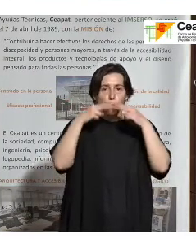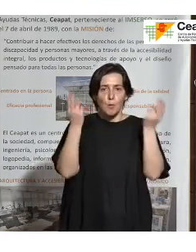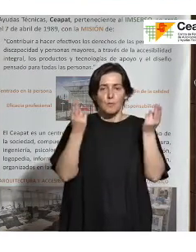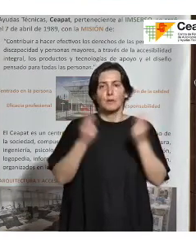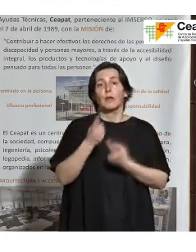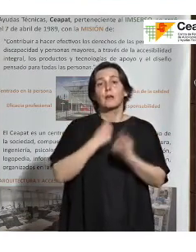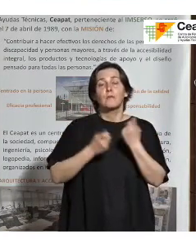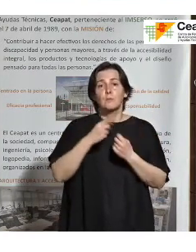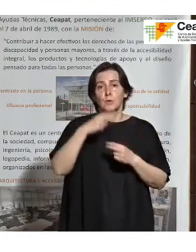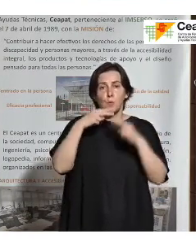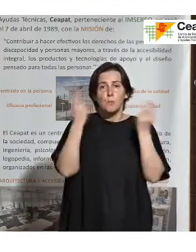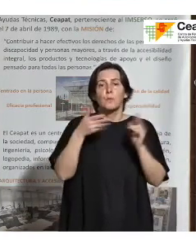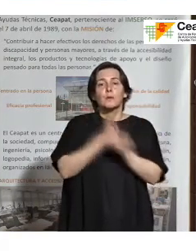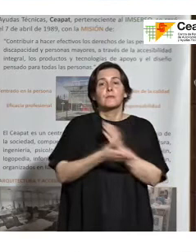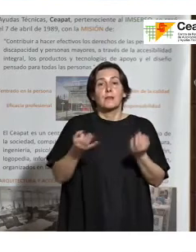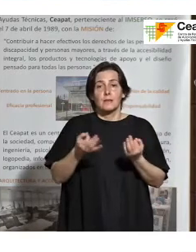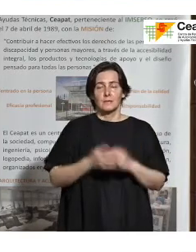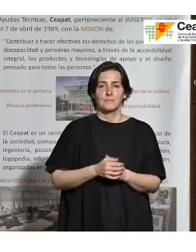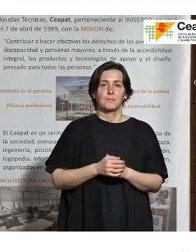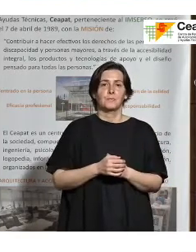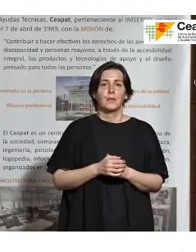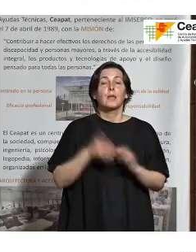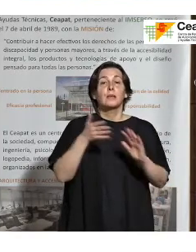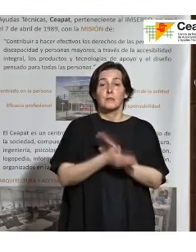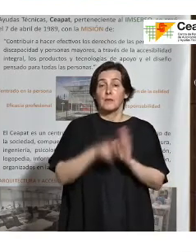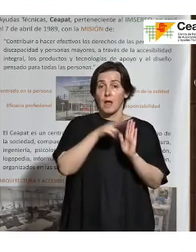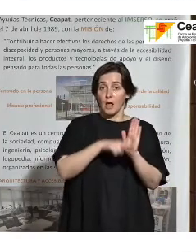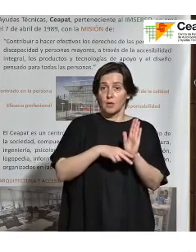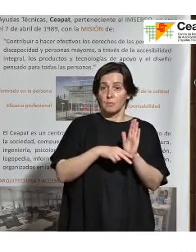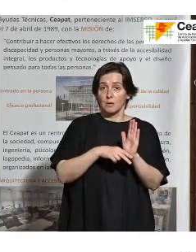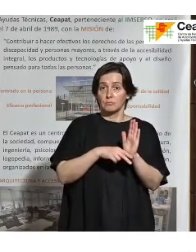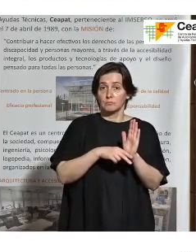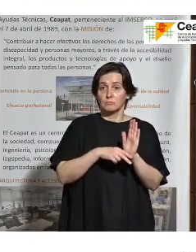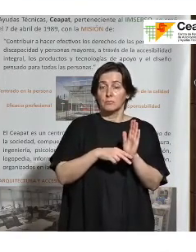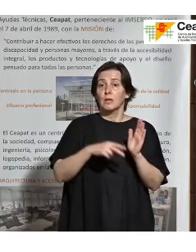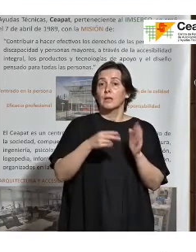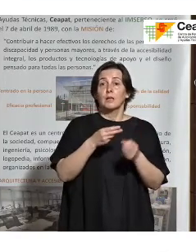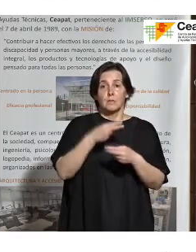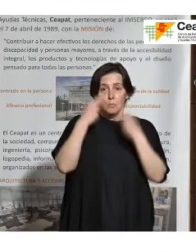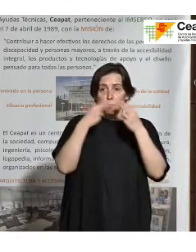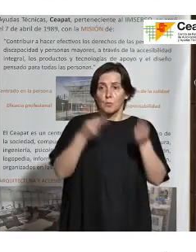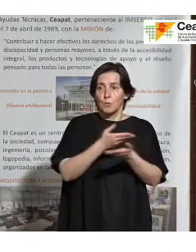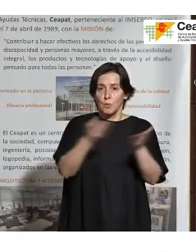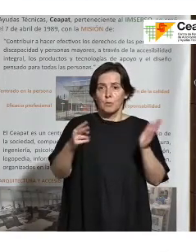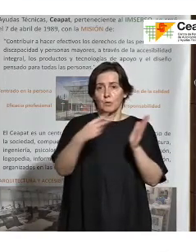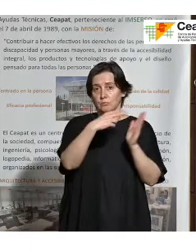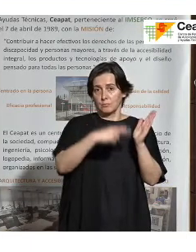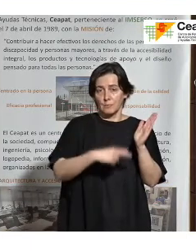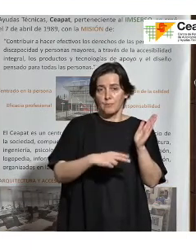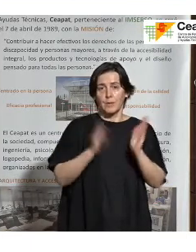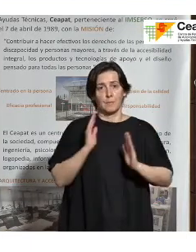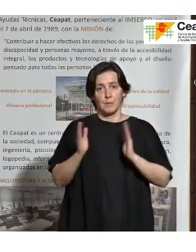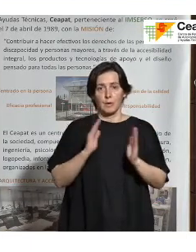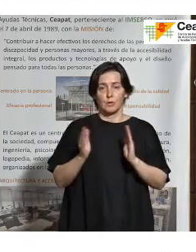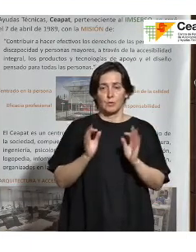significa información pública? Al ser una norma, esta norma está abierta a todo el público, a que todo el público durante un periodo